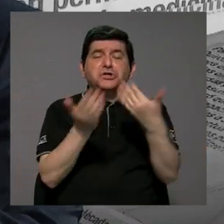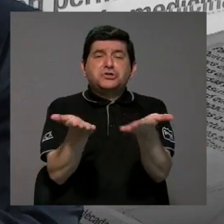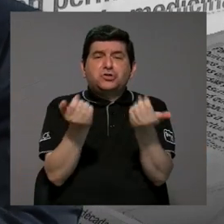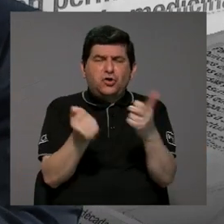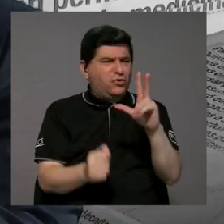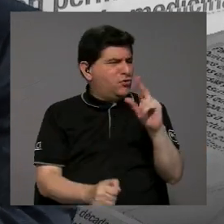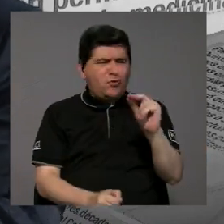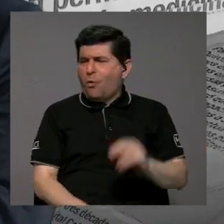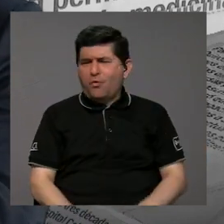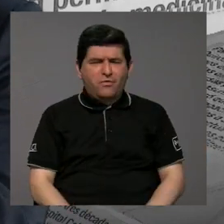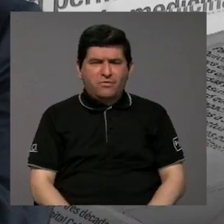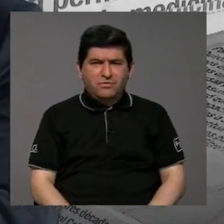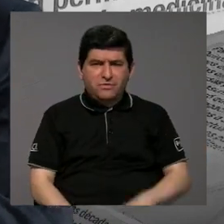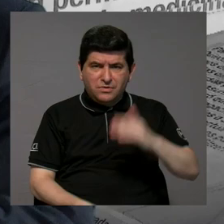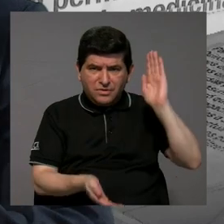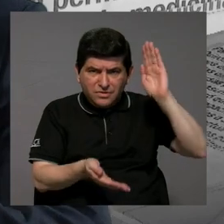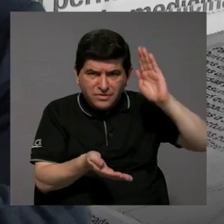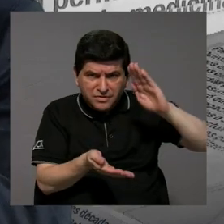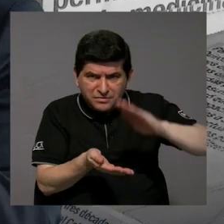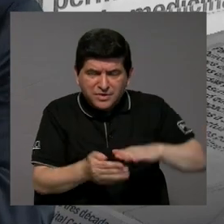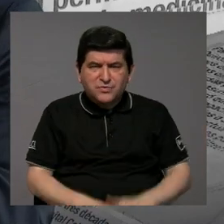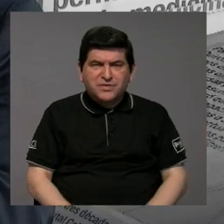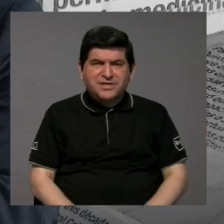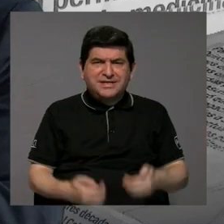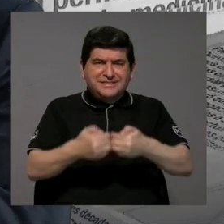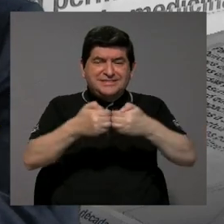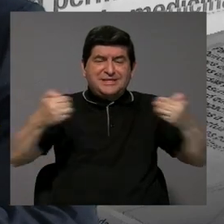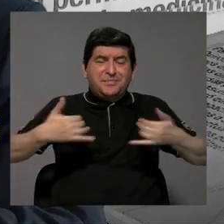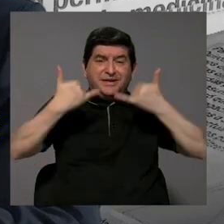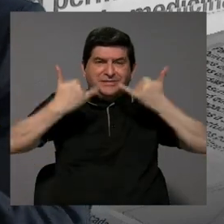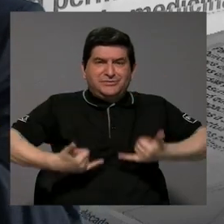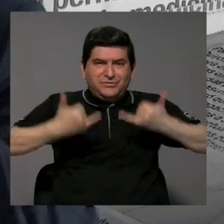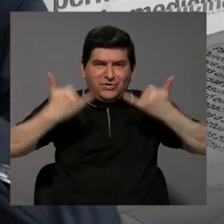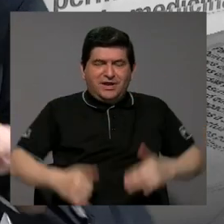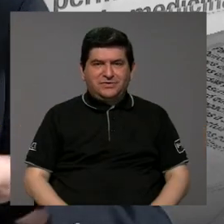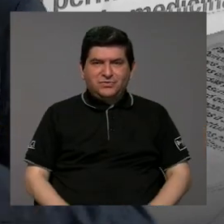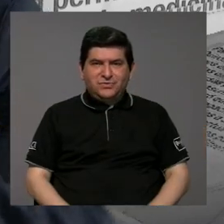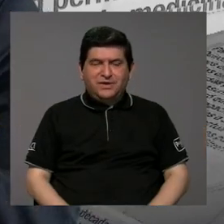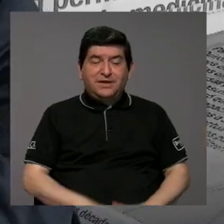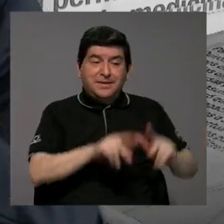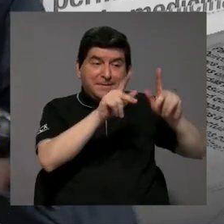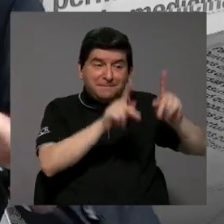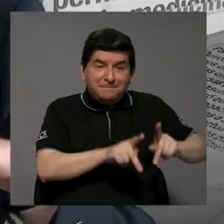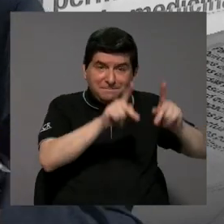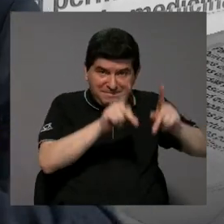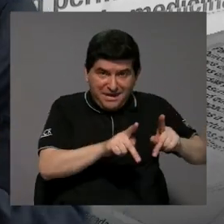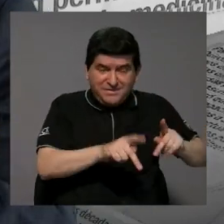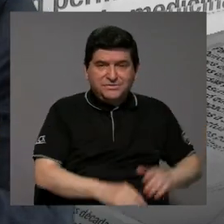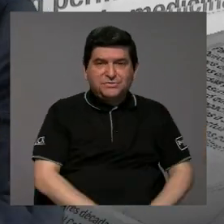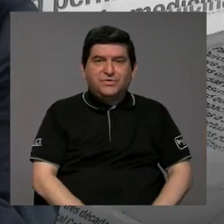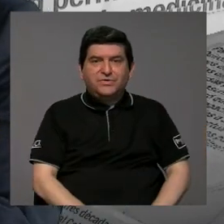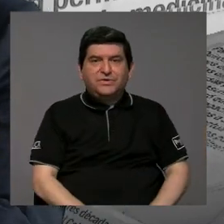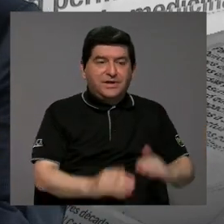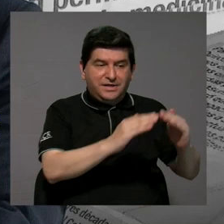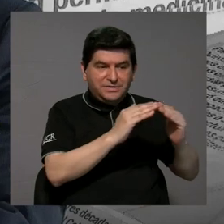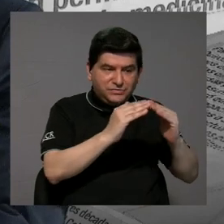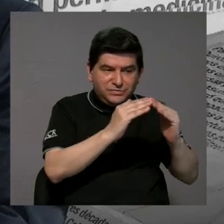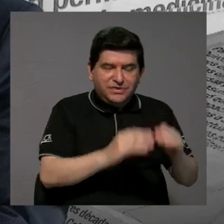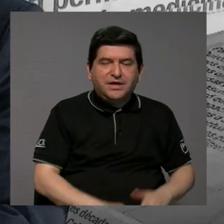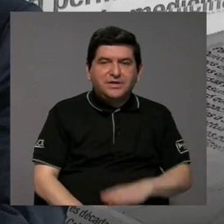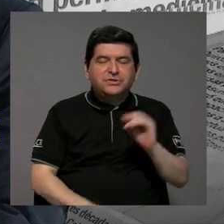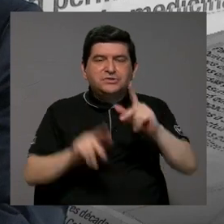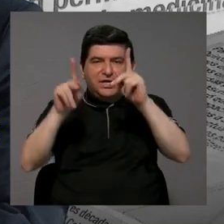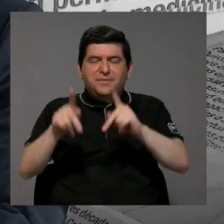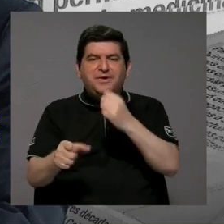bien, queremos reducir esa distancia que se siente hoy entre las personas y quienes